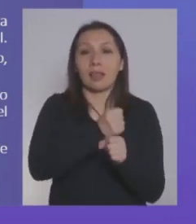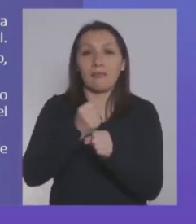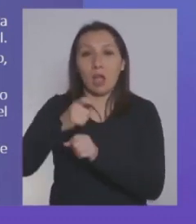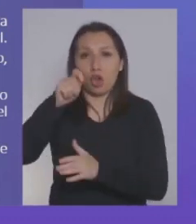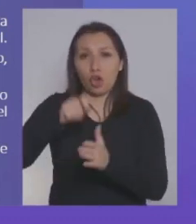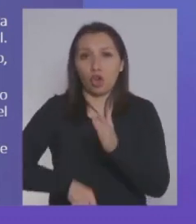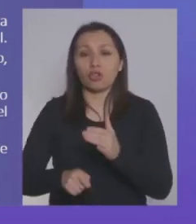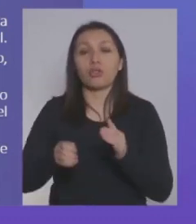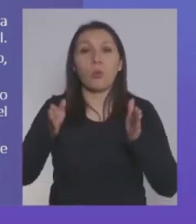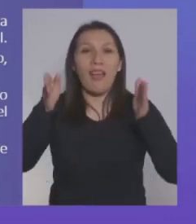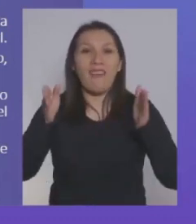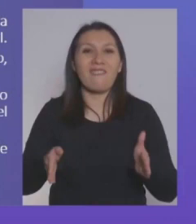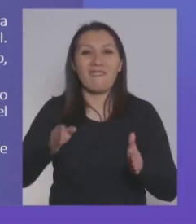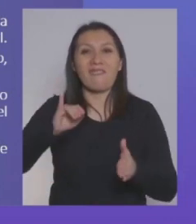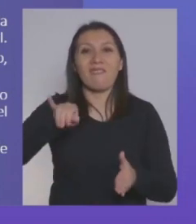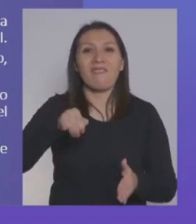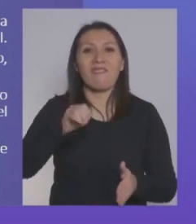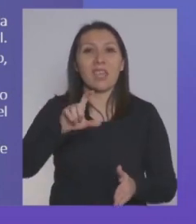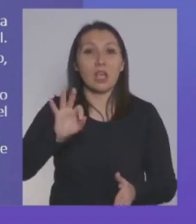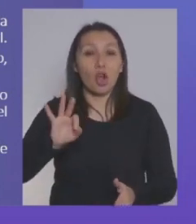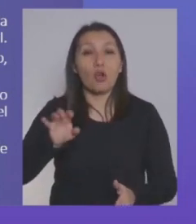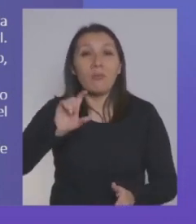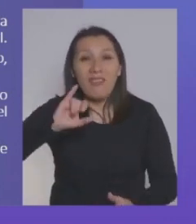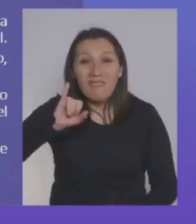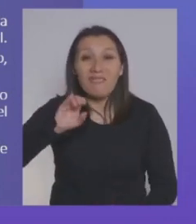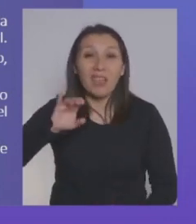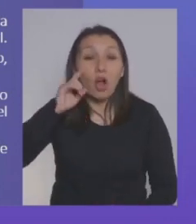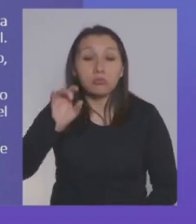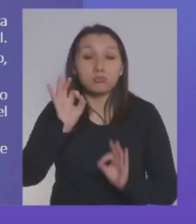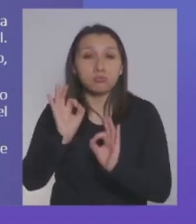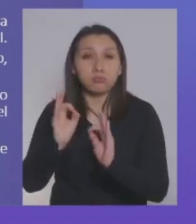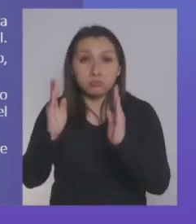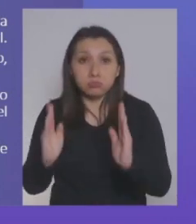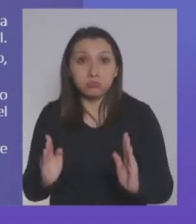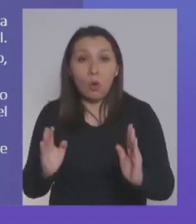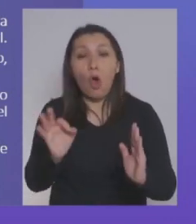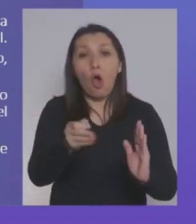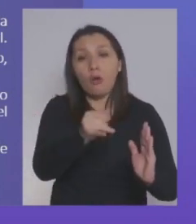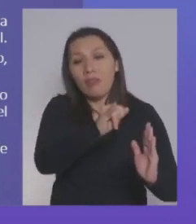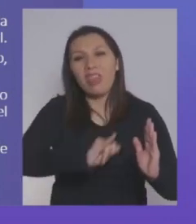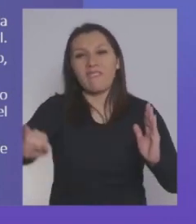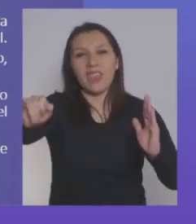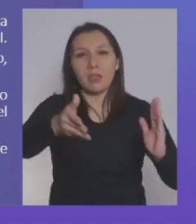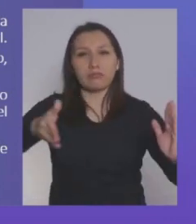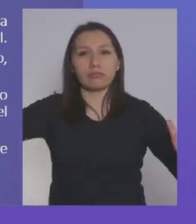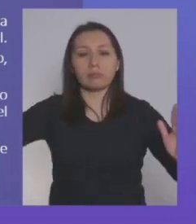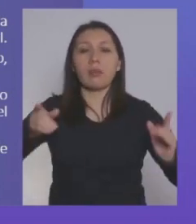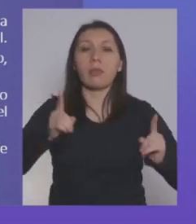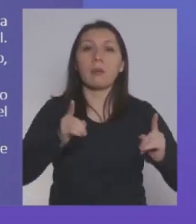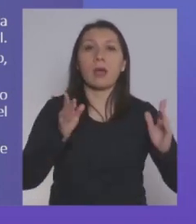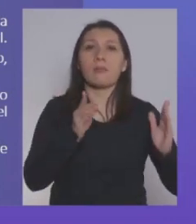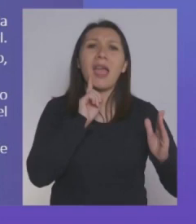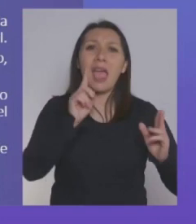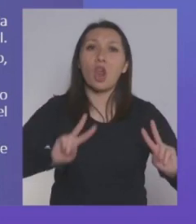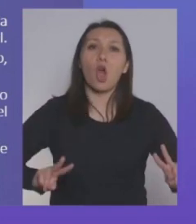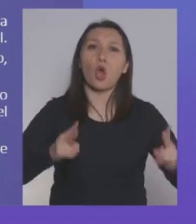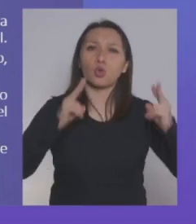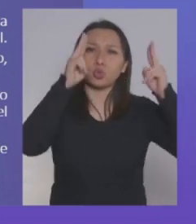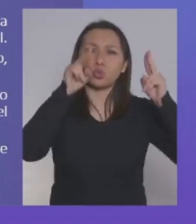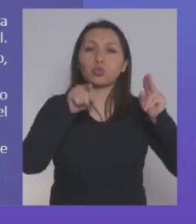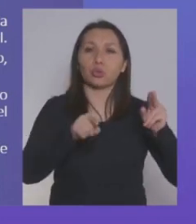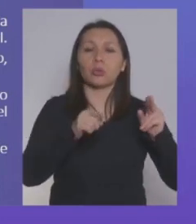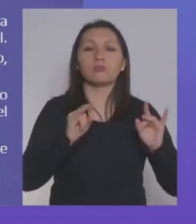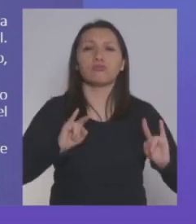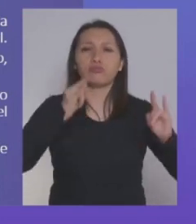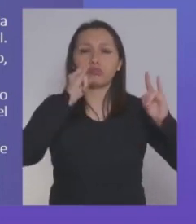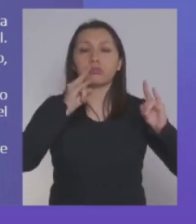a plazo fijo como a contrato indefinido. Hoy en día los trabajadores con contrato a plazo fijo, que son principalmente los de la construcción, los